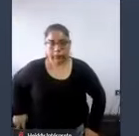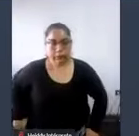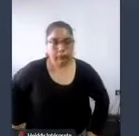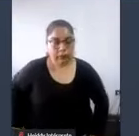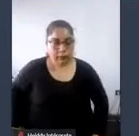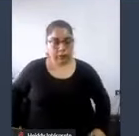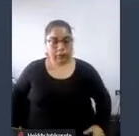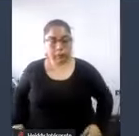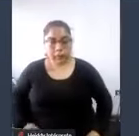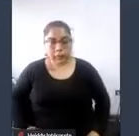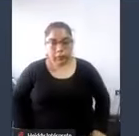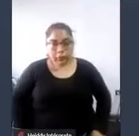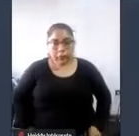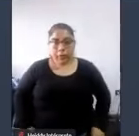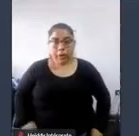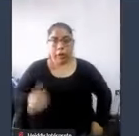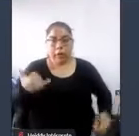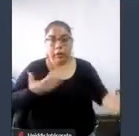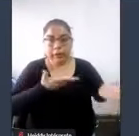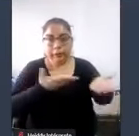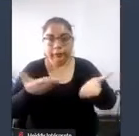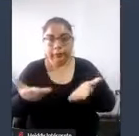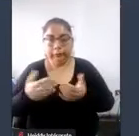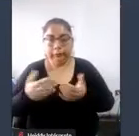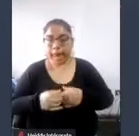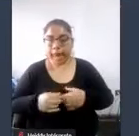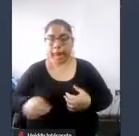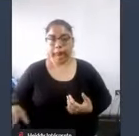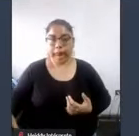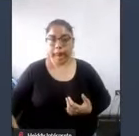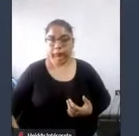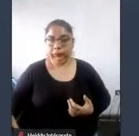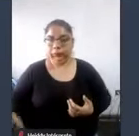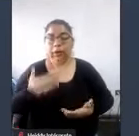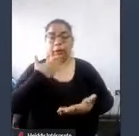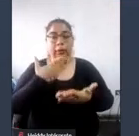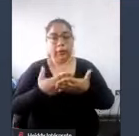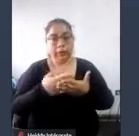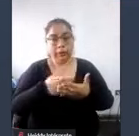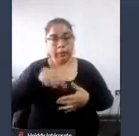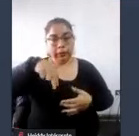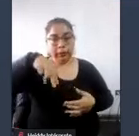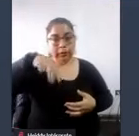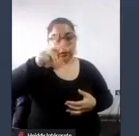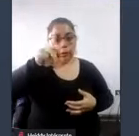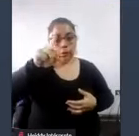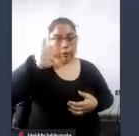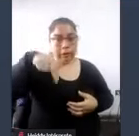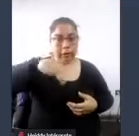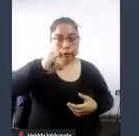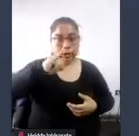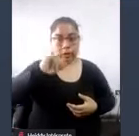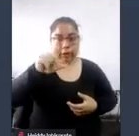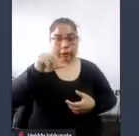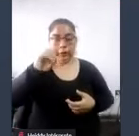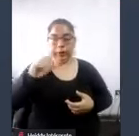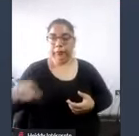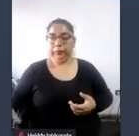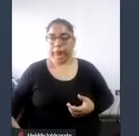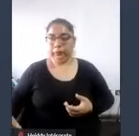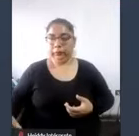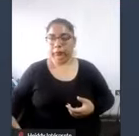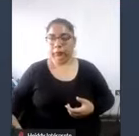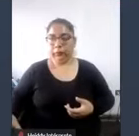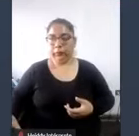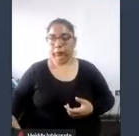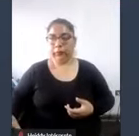vamos a continuar en todo caso y agradecemos a Danilo y bueno nuestro deber obviamente dentro de este espacio